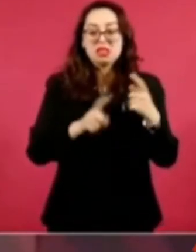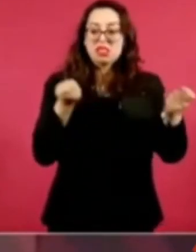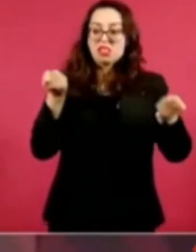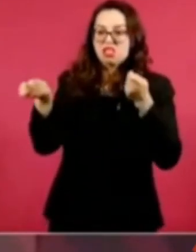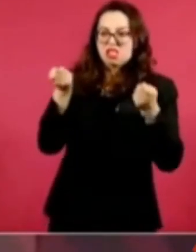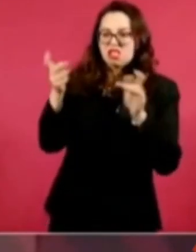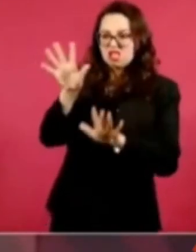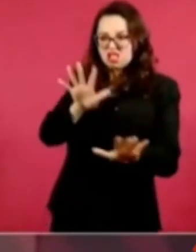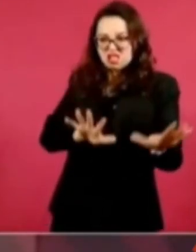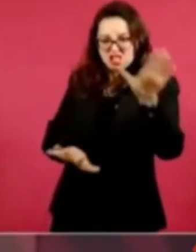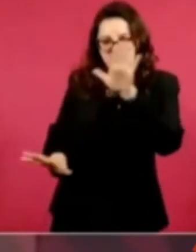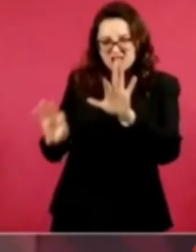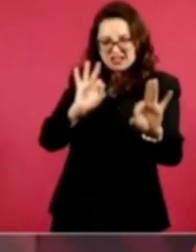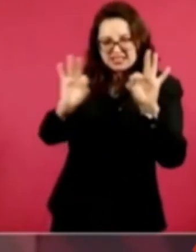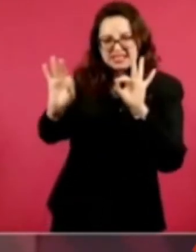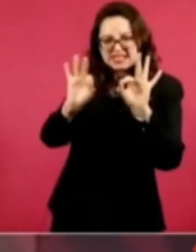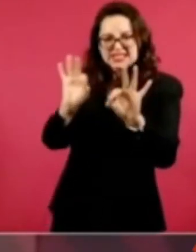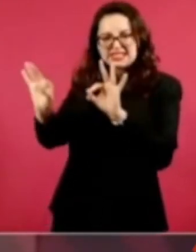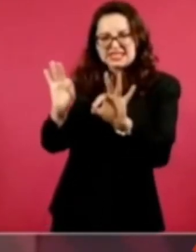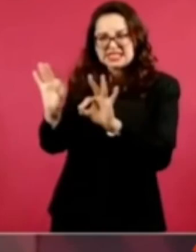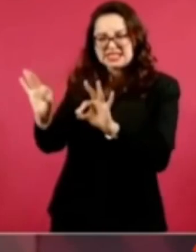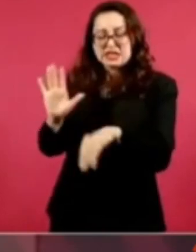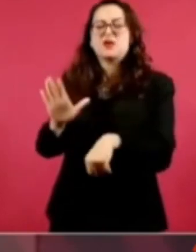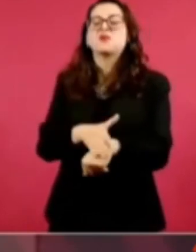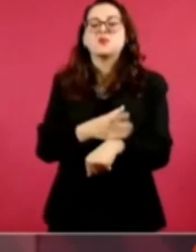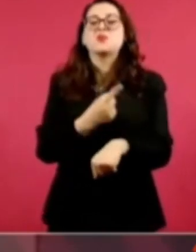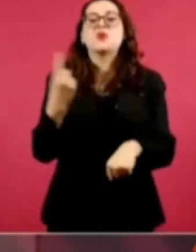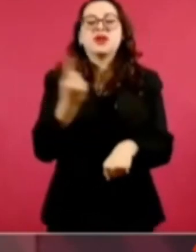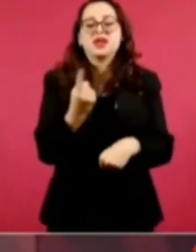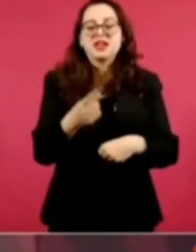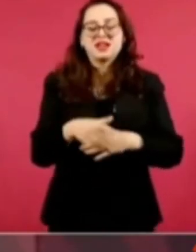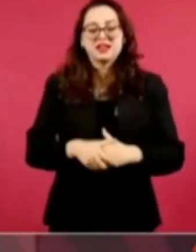de los principales medios de información